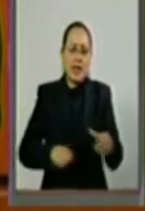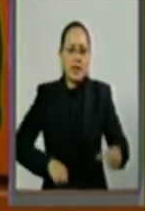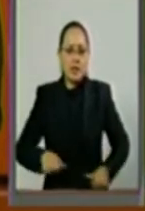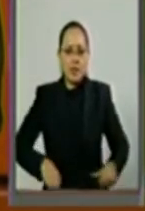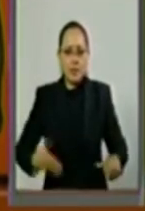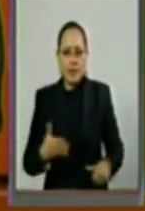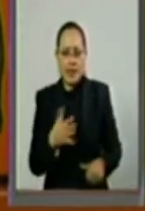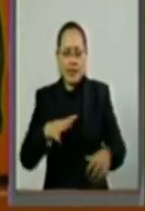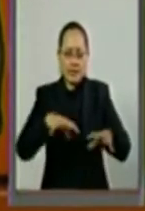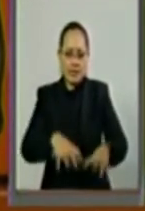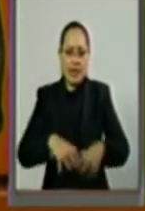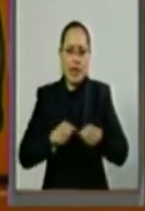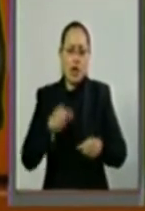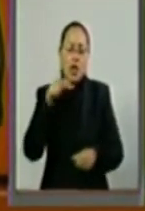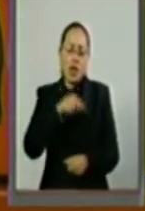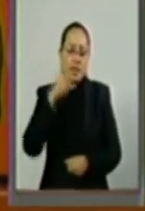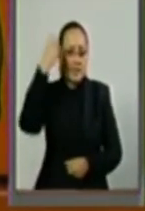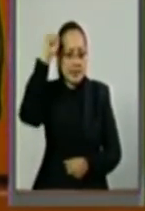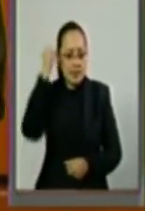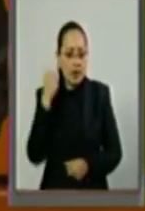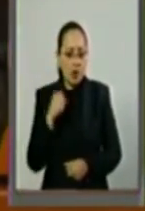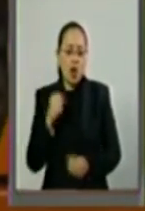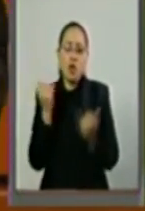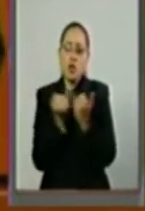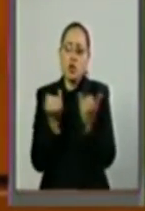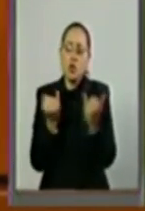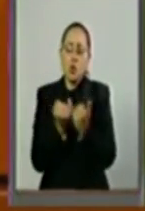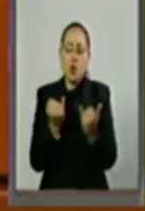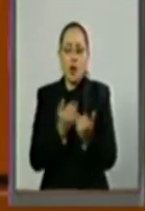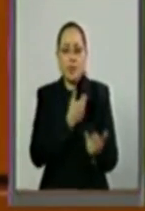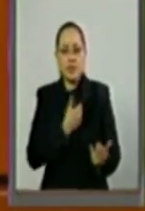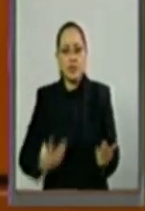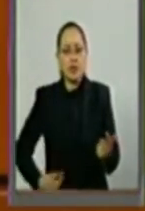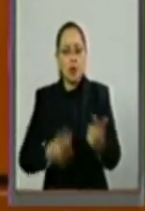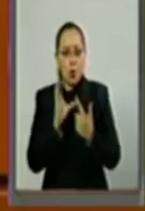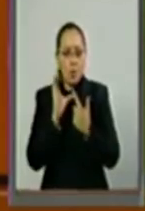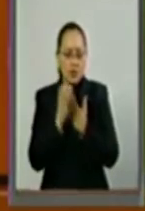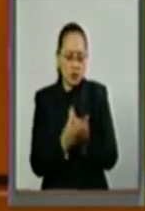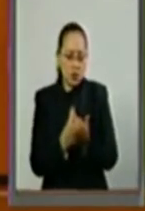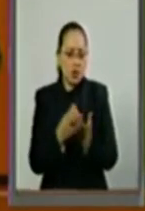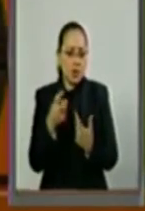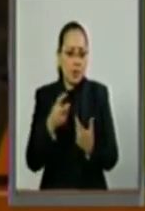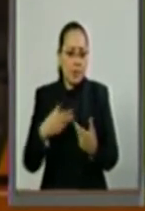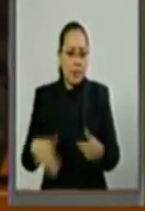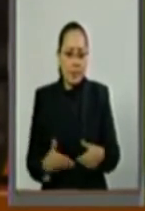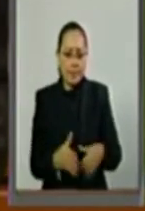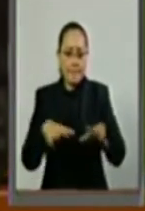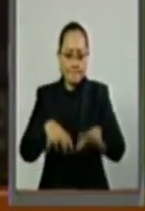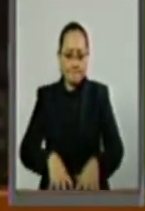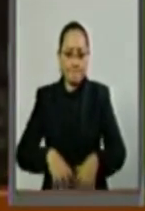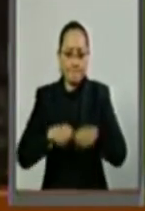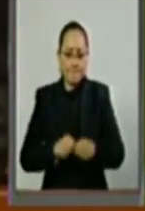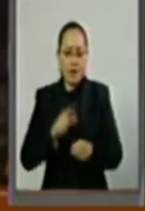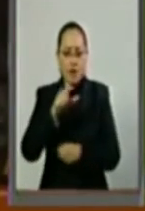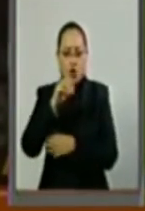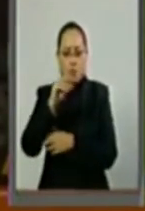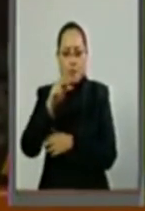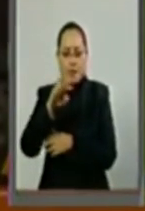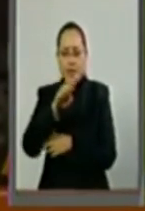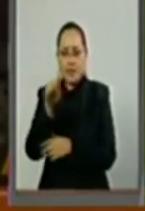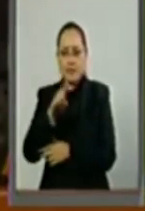y el senador también presidente de la comisión de pesca, el senador López Brito.